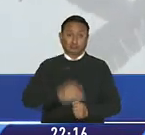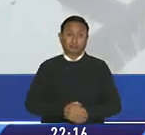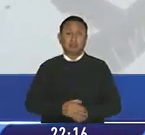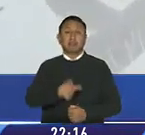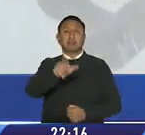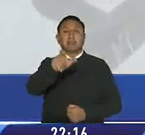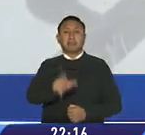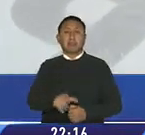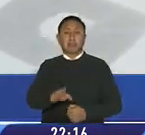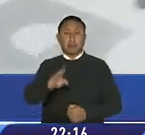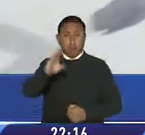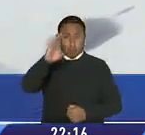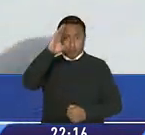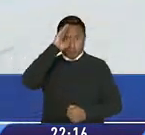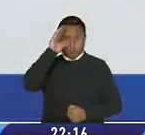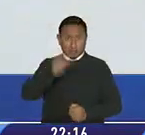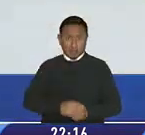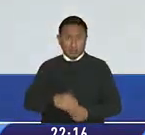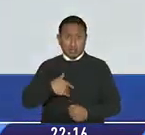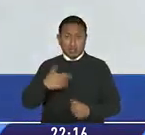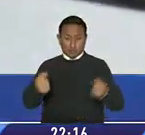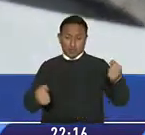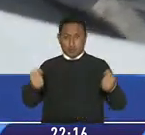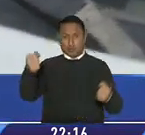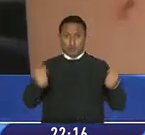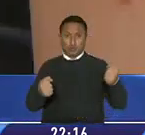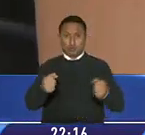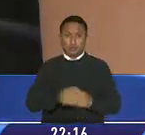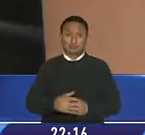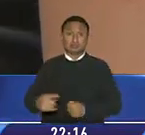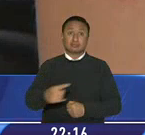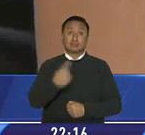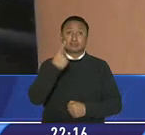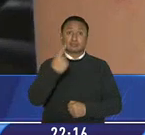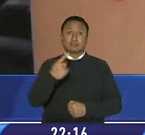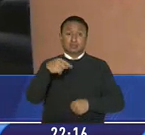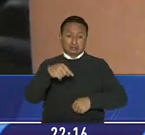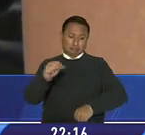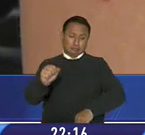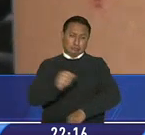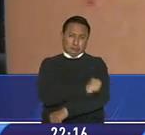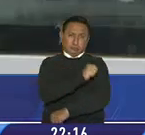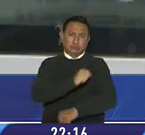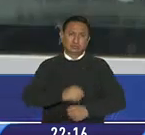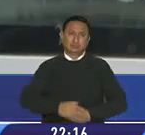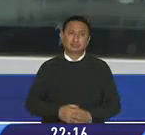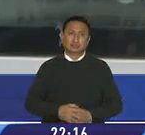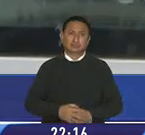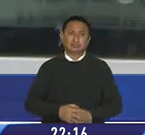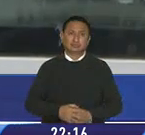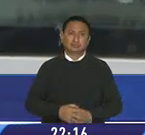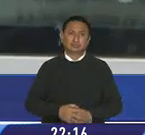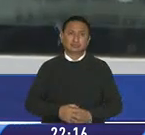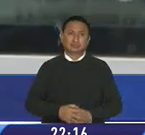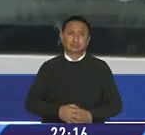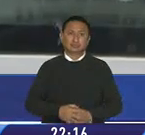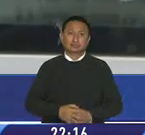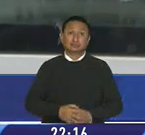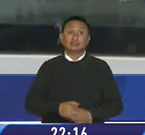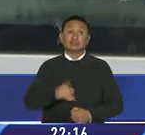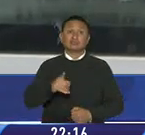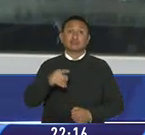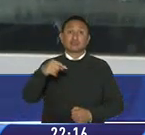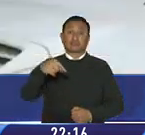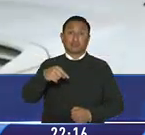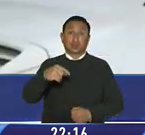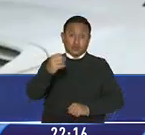uniformado, que en esos instantes conducía la unidad, recibió un raspón en su brazo izquierdo, cuando restos de vidrios cayeron